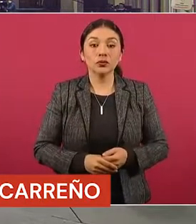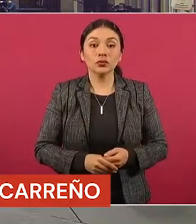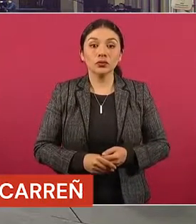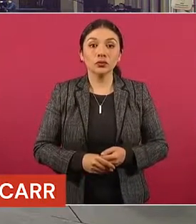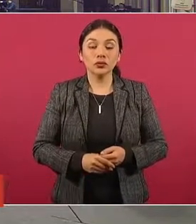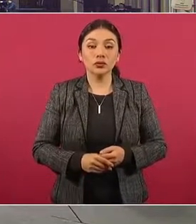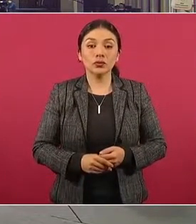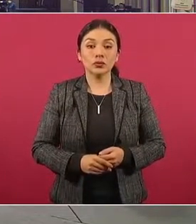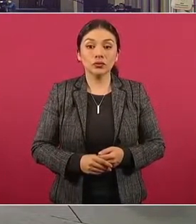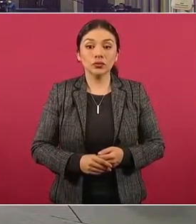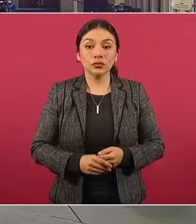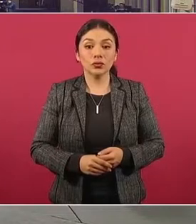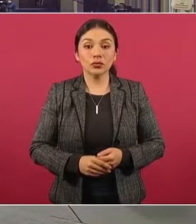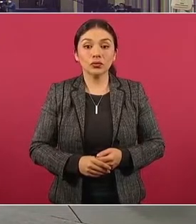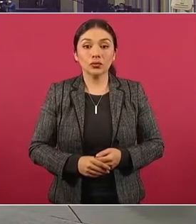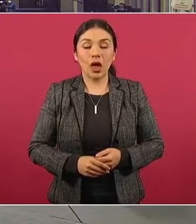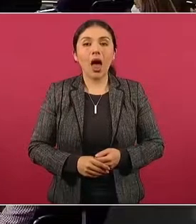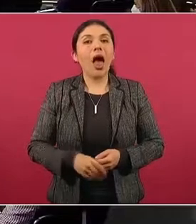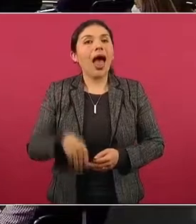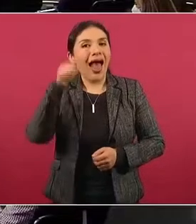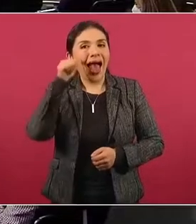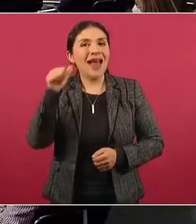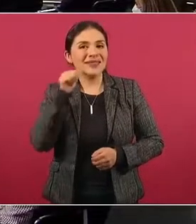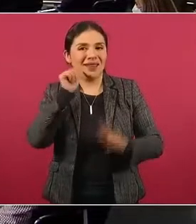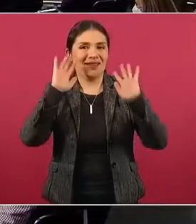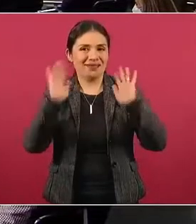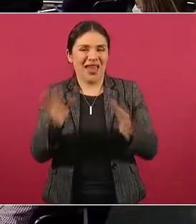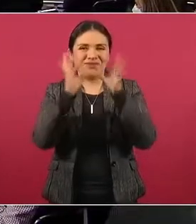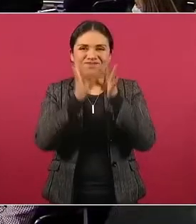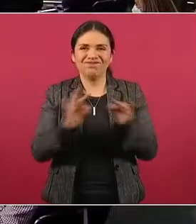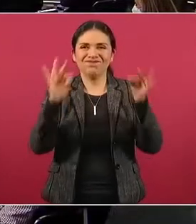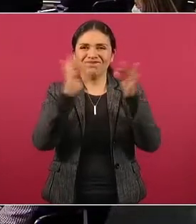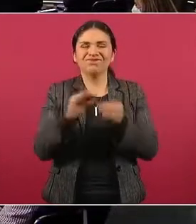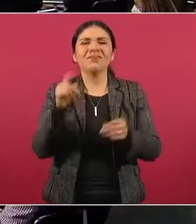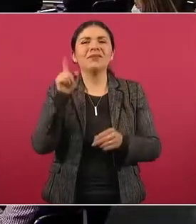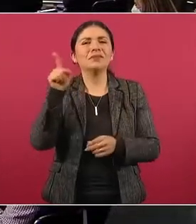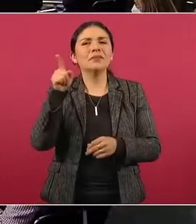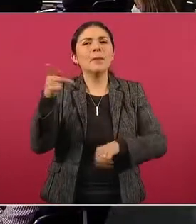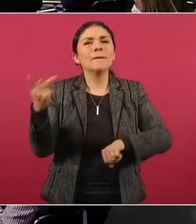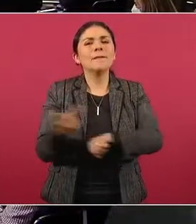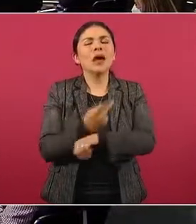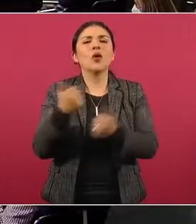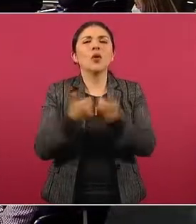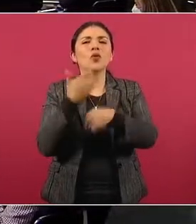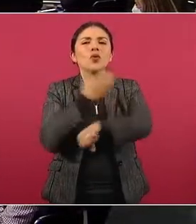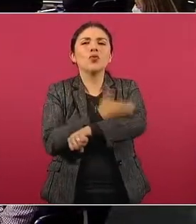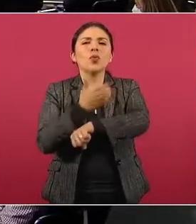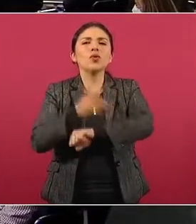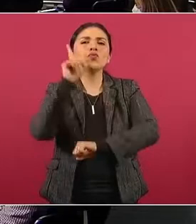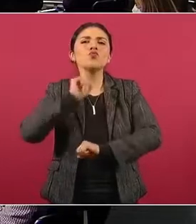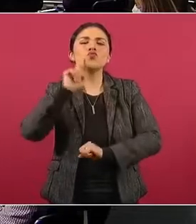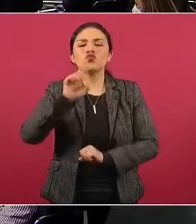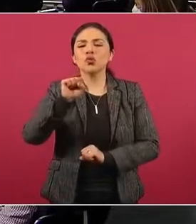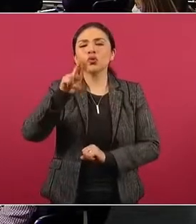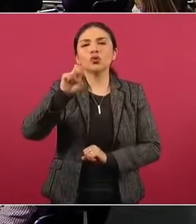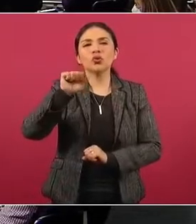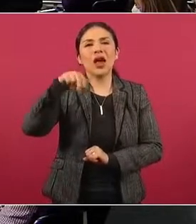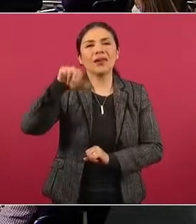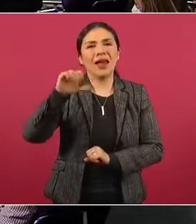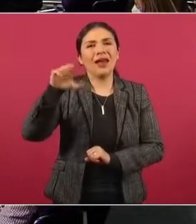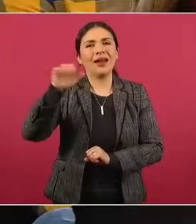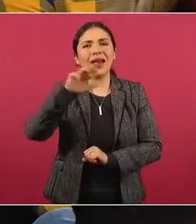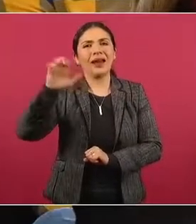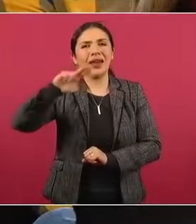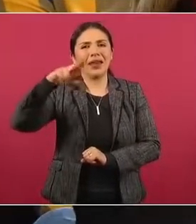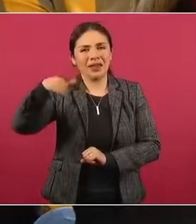Ayer se dio información sobre este ataque que sufrió la colega Susana Carreño la semana pasada en